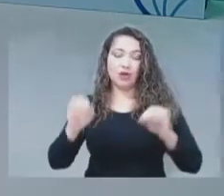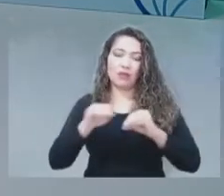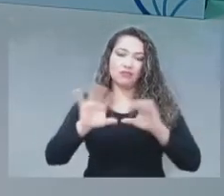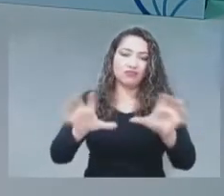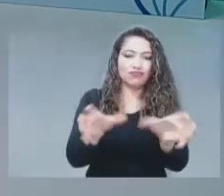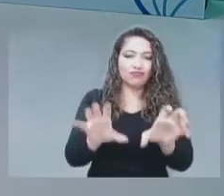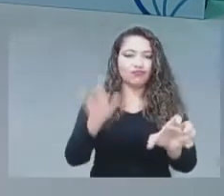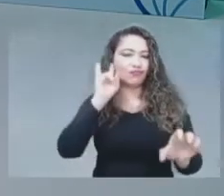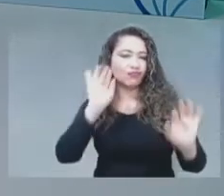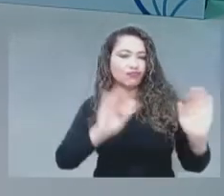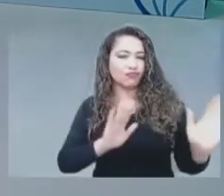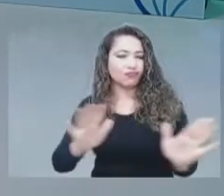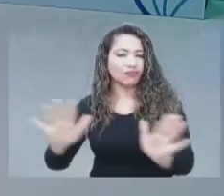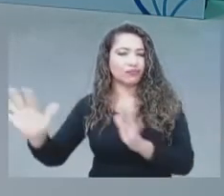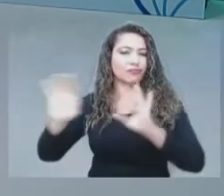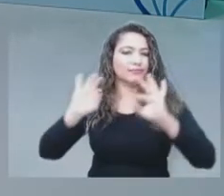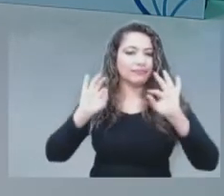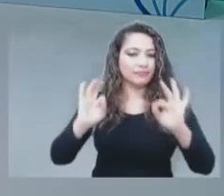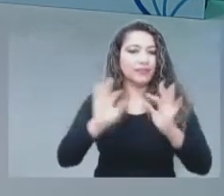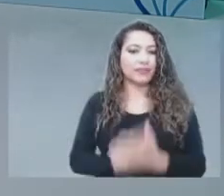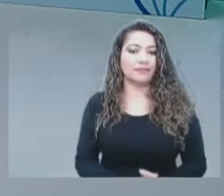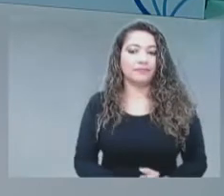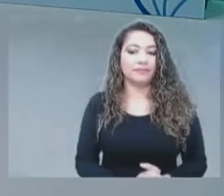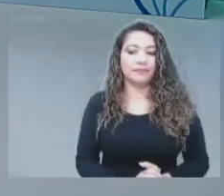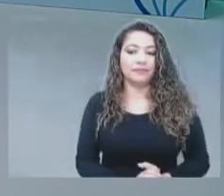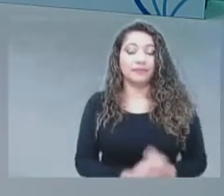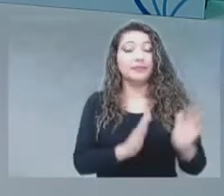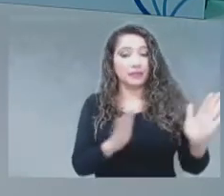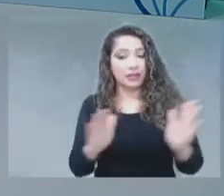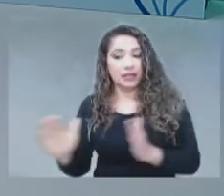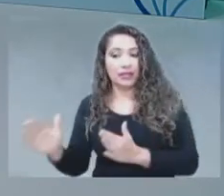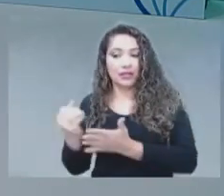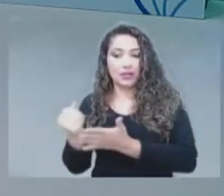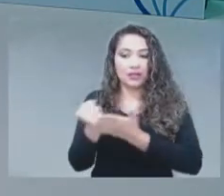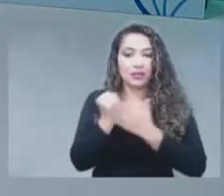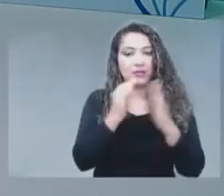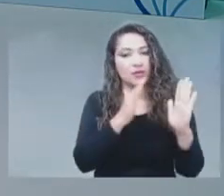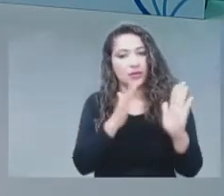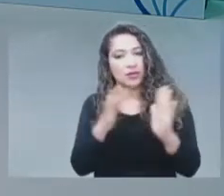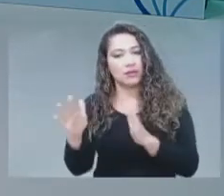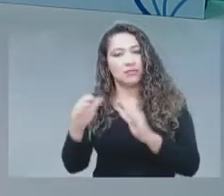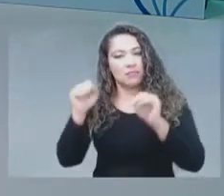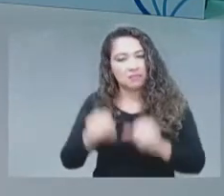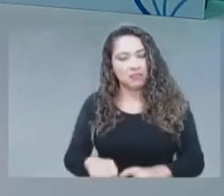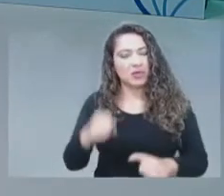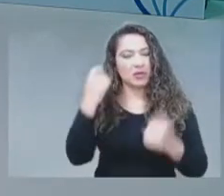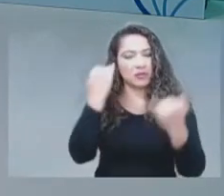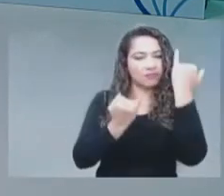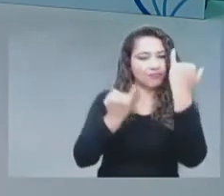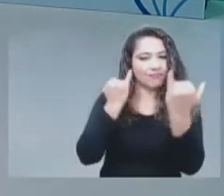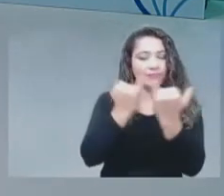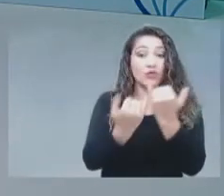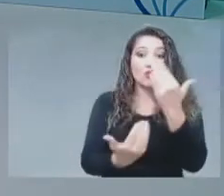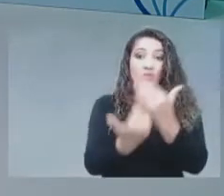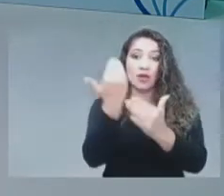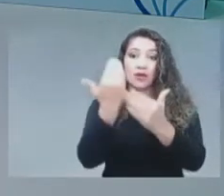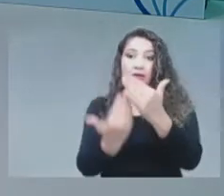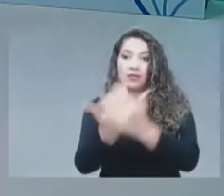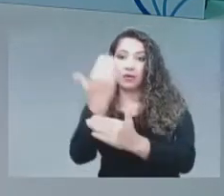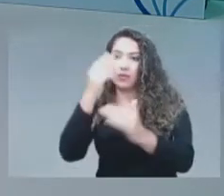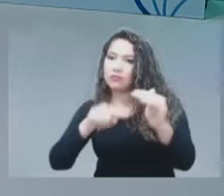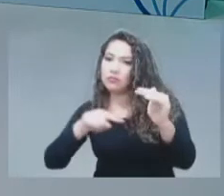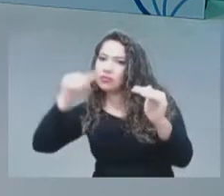este plan nos ha permitido poder identificar nuevas frecuencias para los servicios de